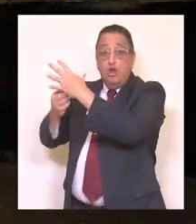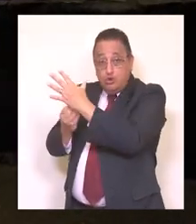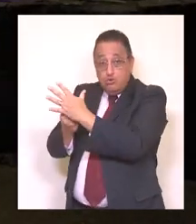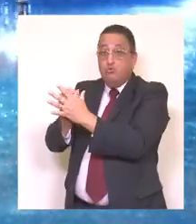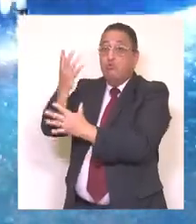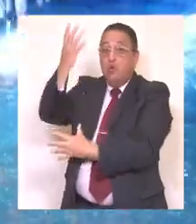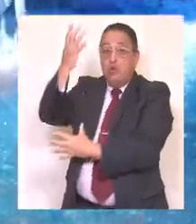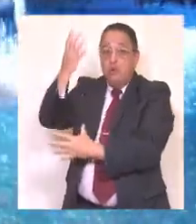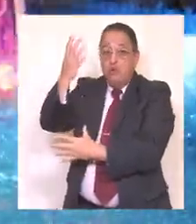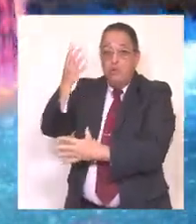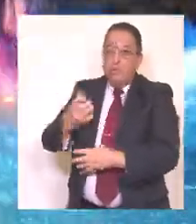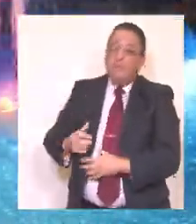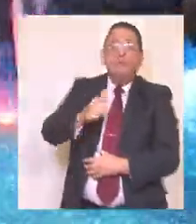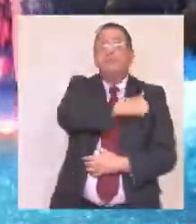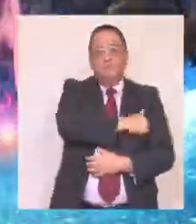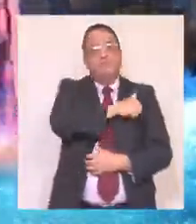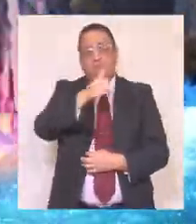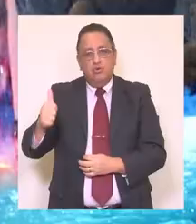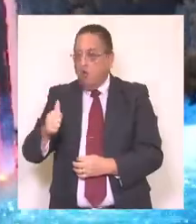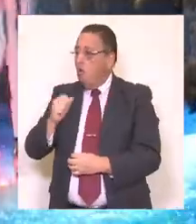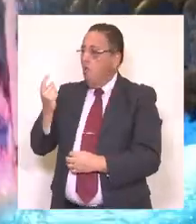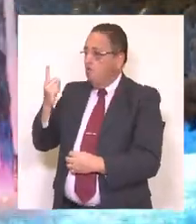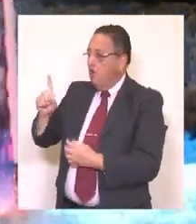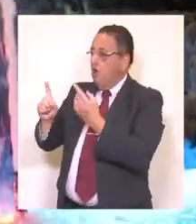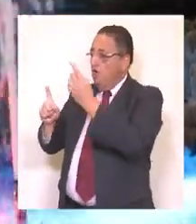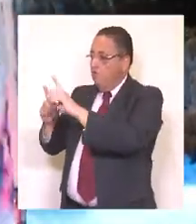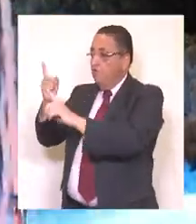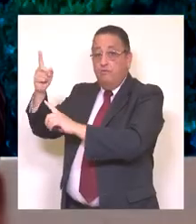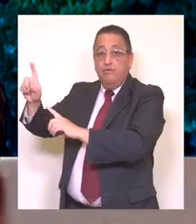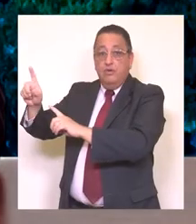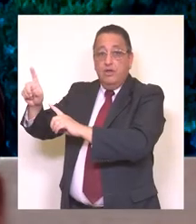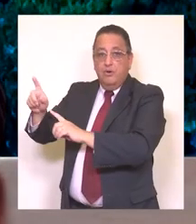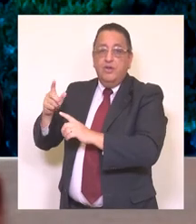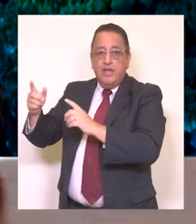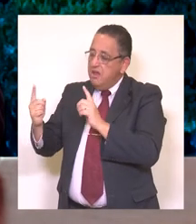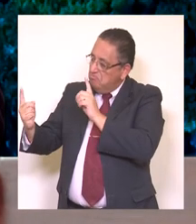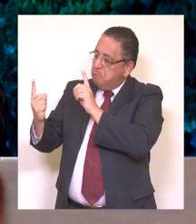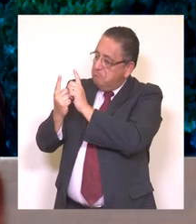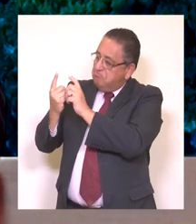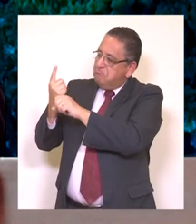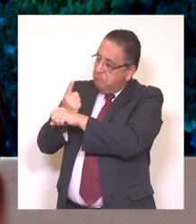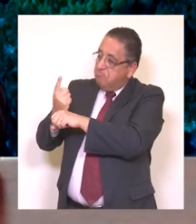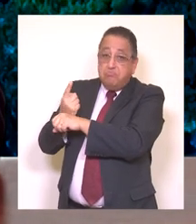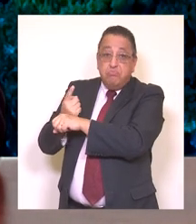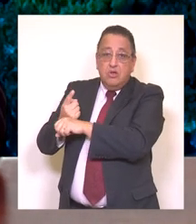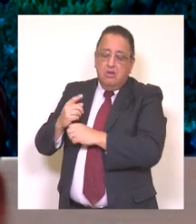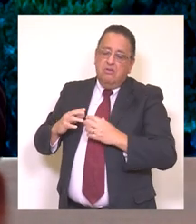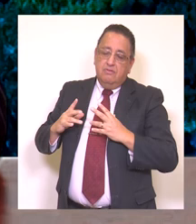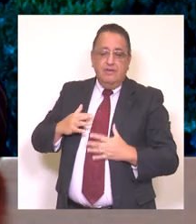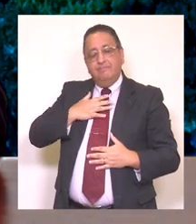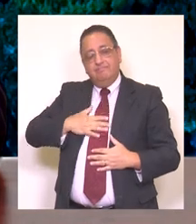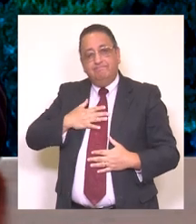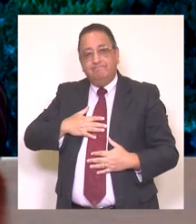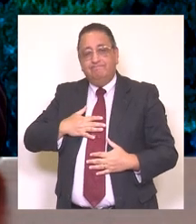espacio en el cual todos concurrimos permanentemente, donde nos encontramos y, por cierto, donde